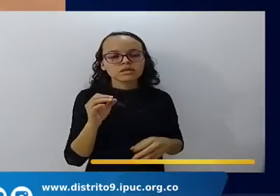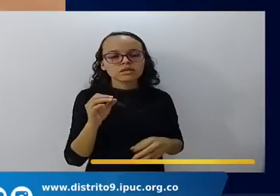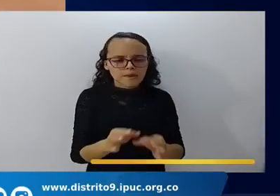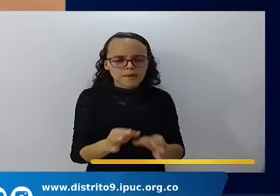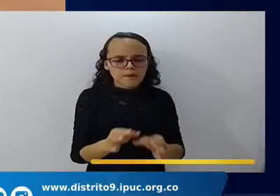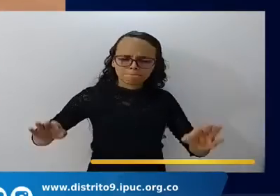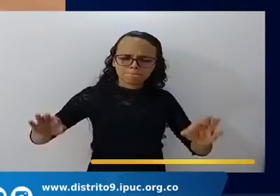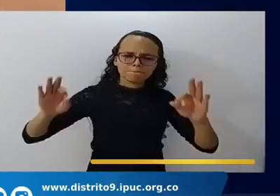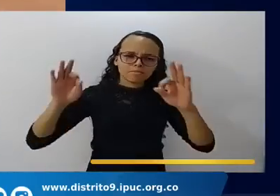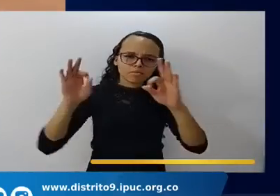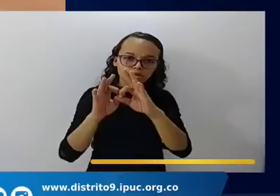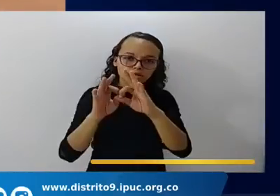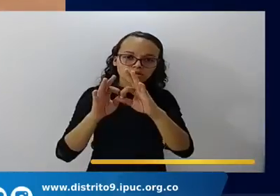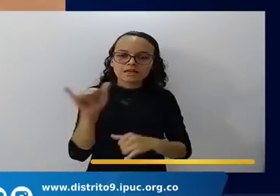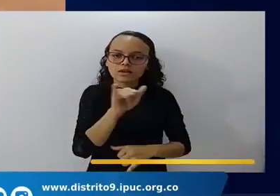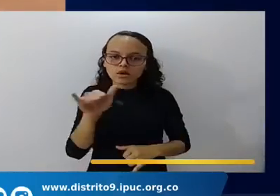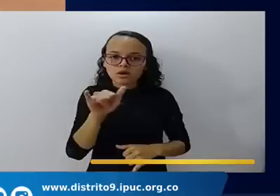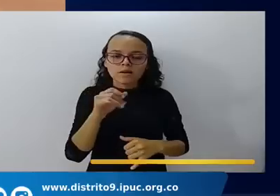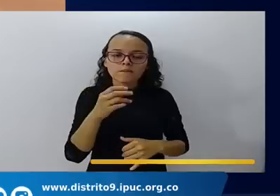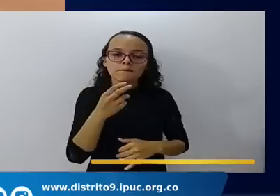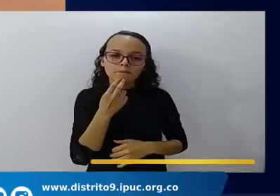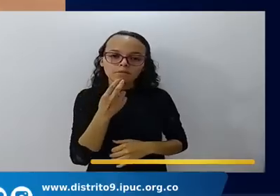iglesia lo que el esqueleto es al cuerpo